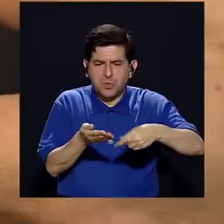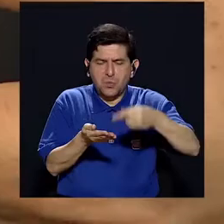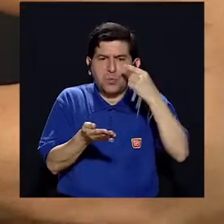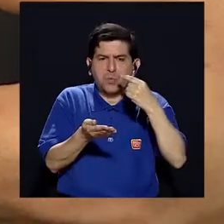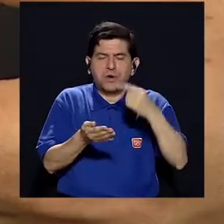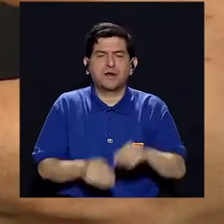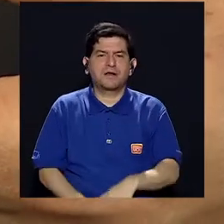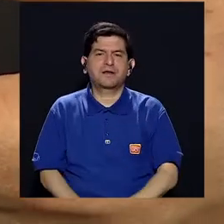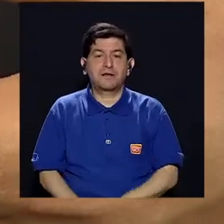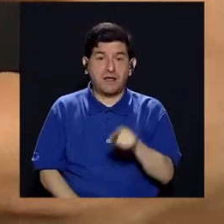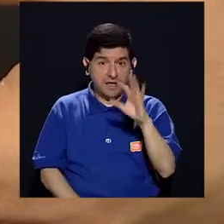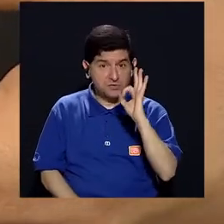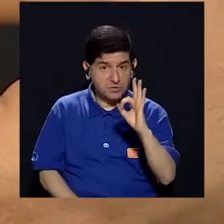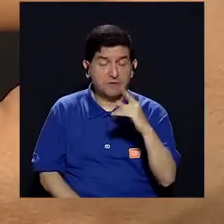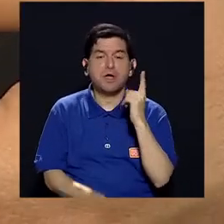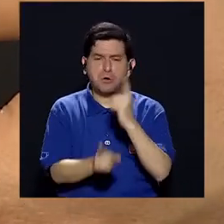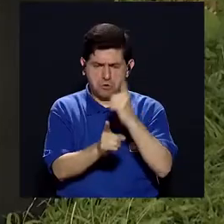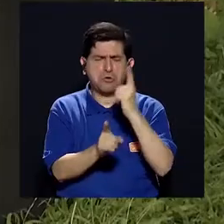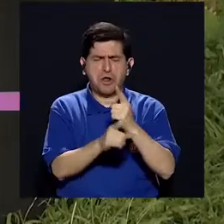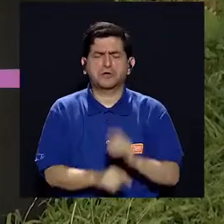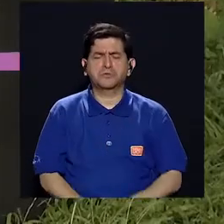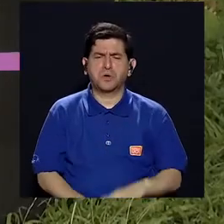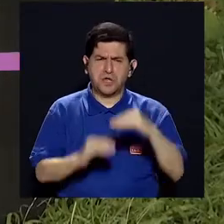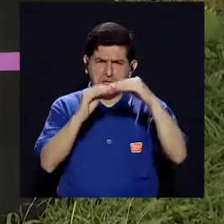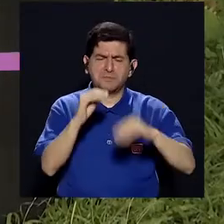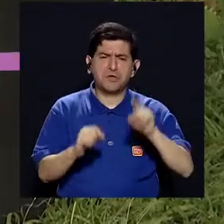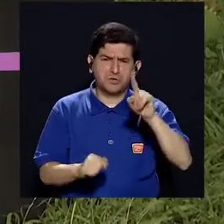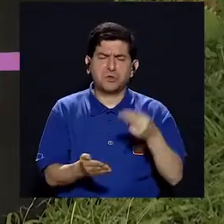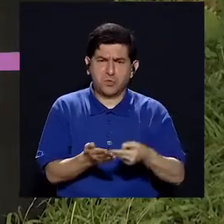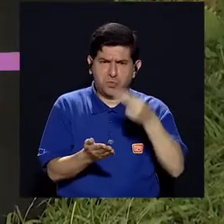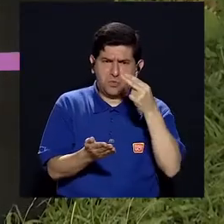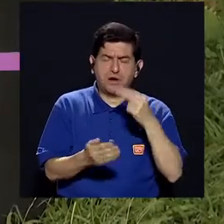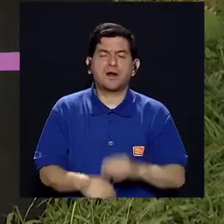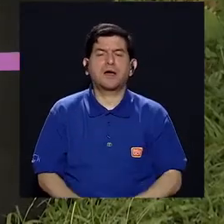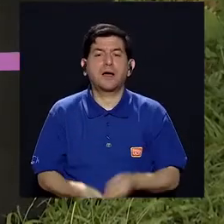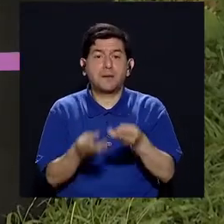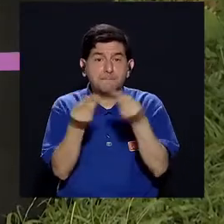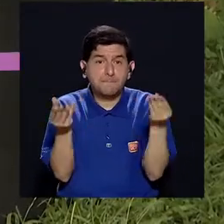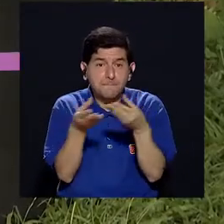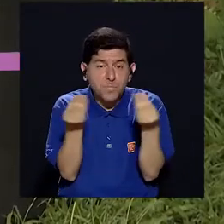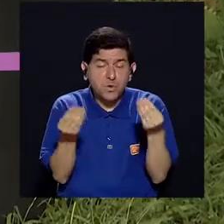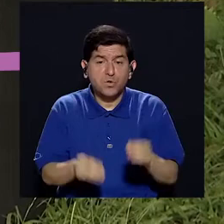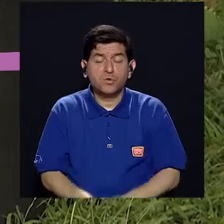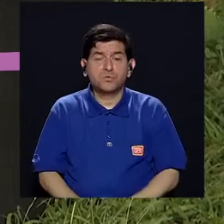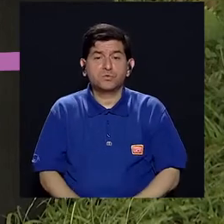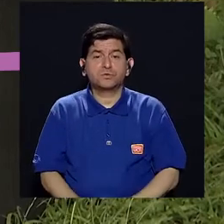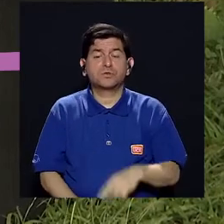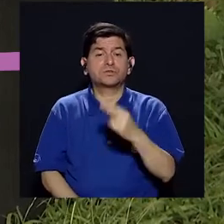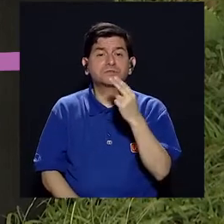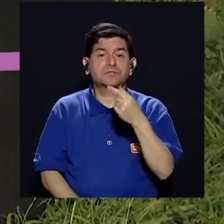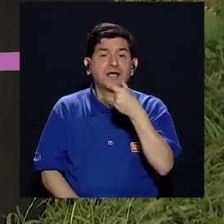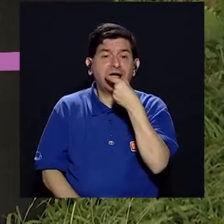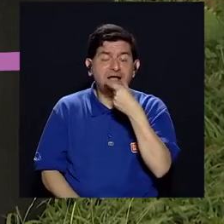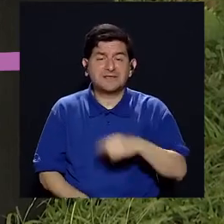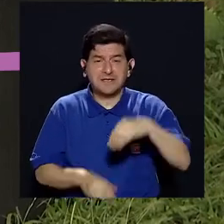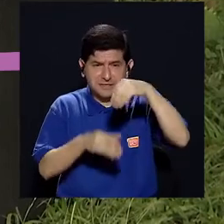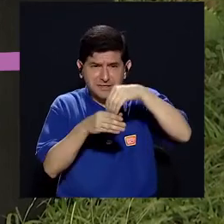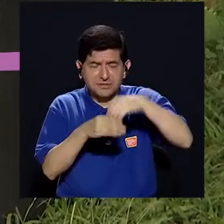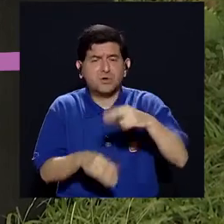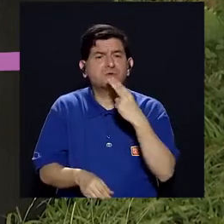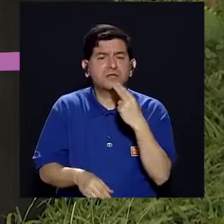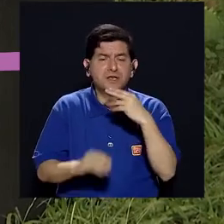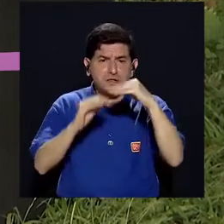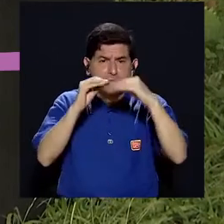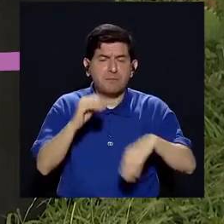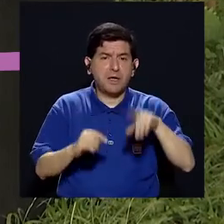una cucharadita, por ejemplo. ¿Y eso está bien? Eso está muy bien. Encontrar productos o galletas rellenas, dulces,